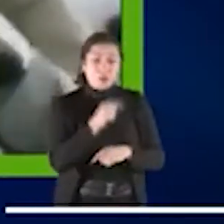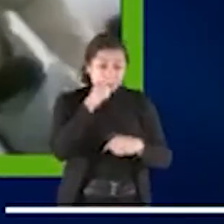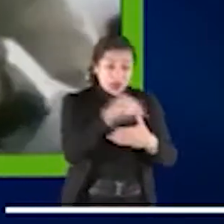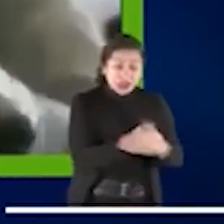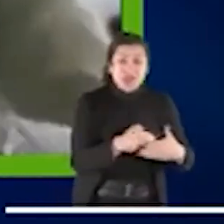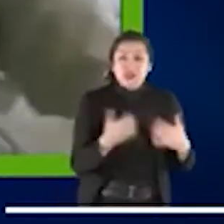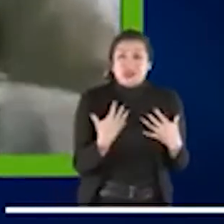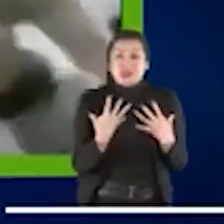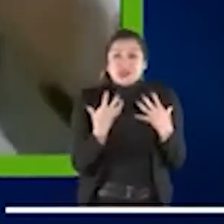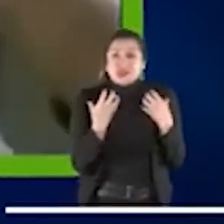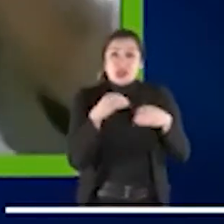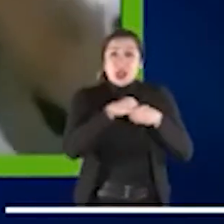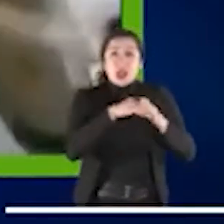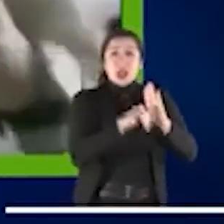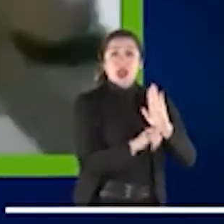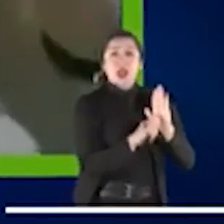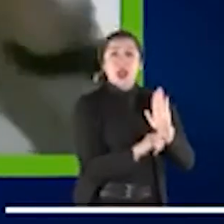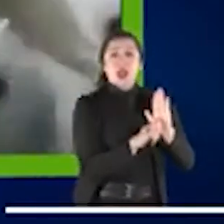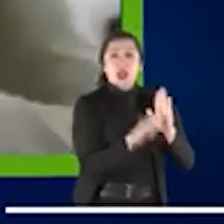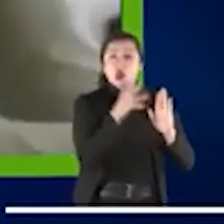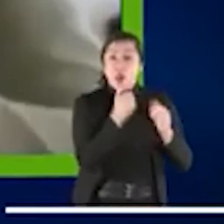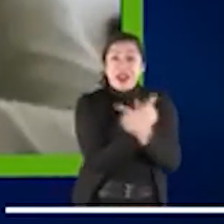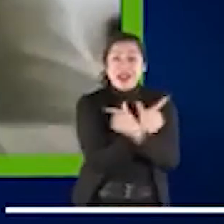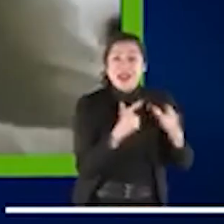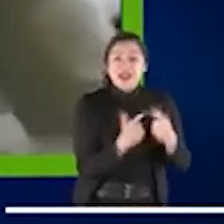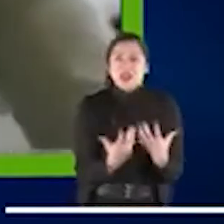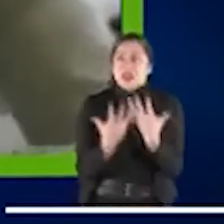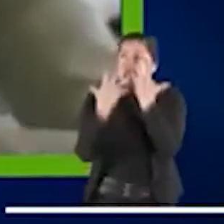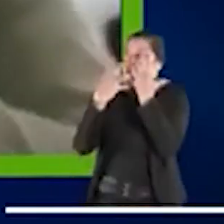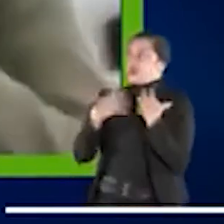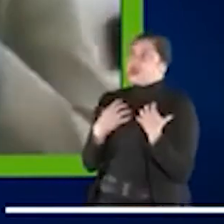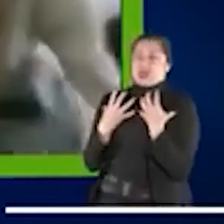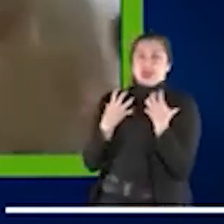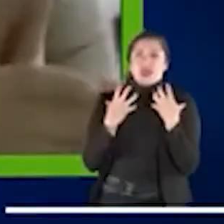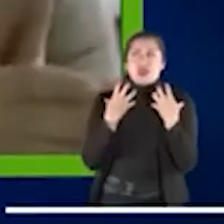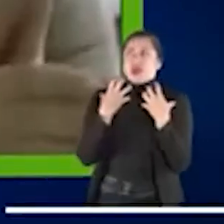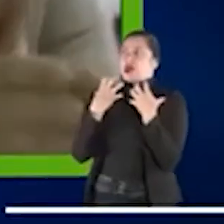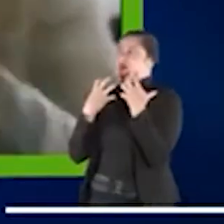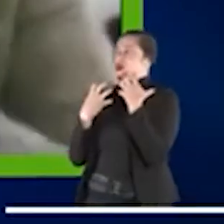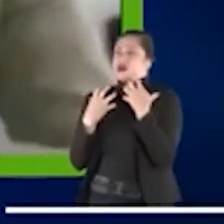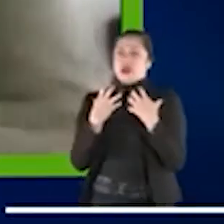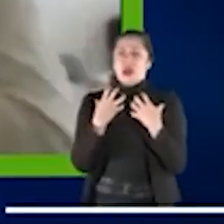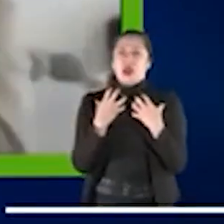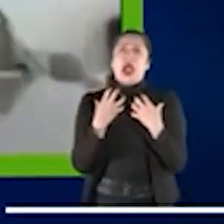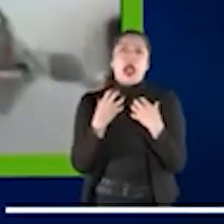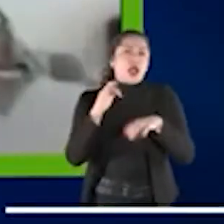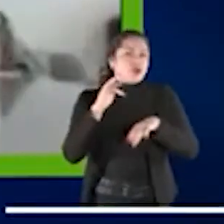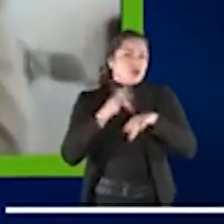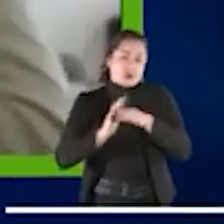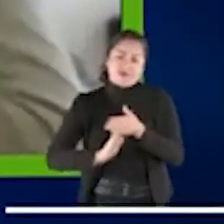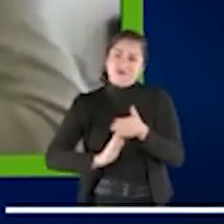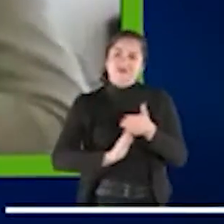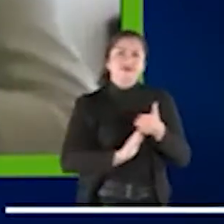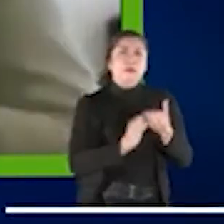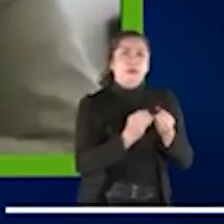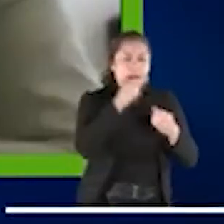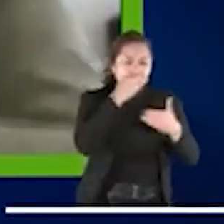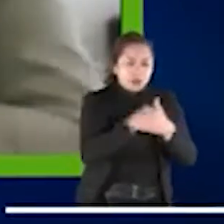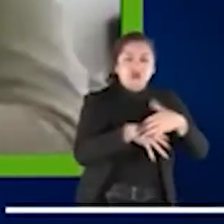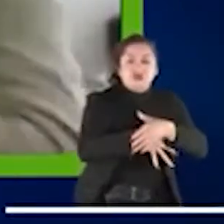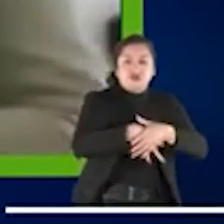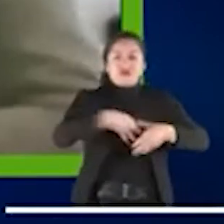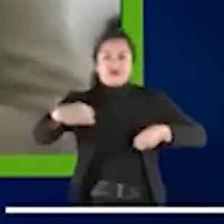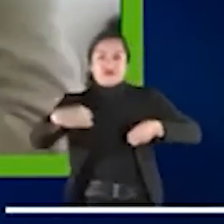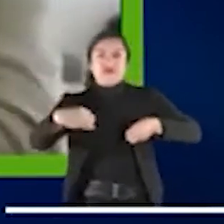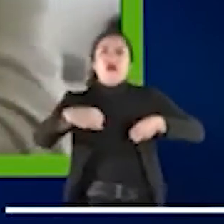a la privación de libertad, a estrés, de repente sí que buscamos potenciar la desjudicialización y el desinternamiento.